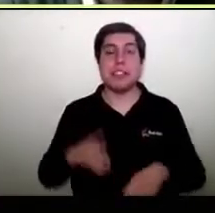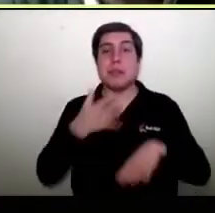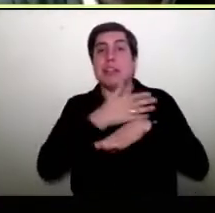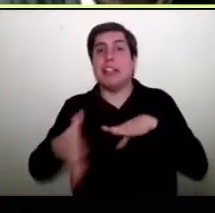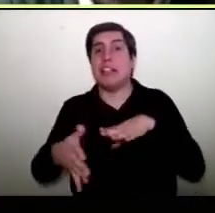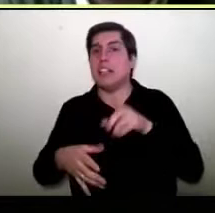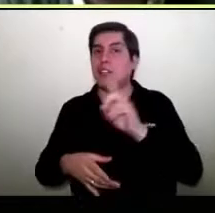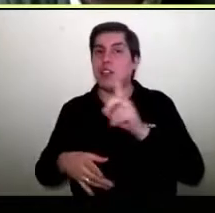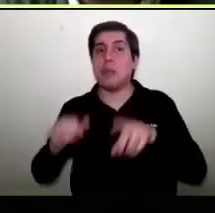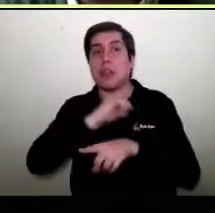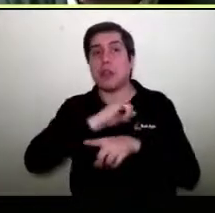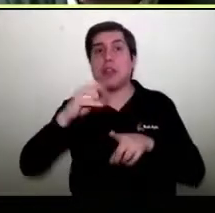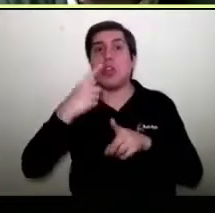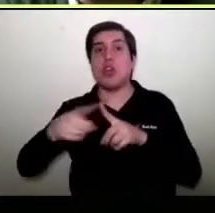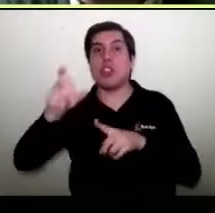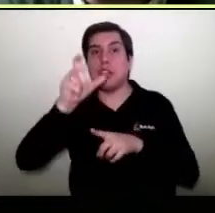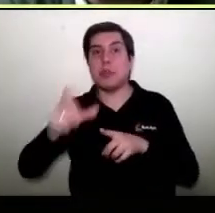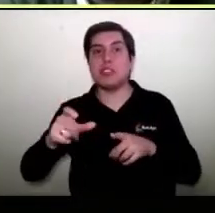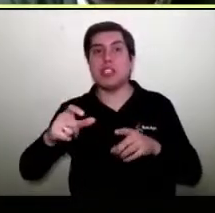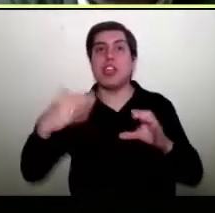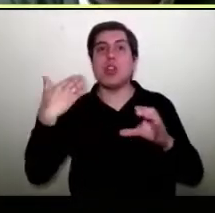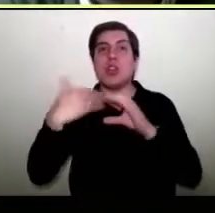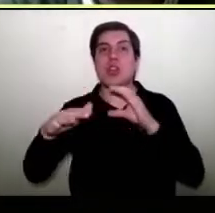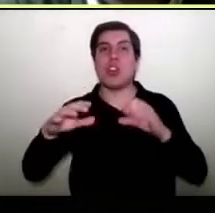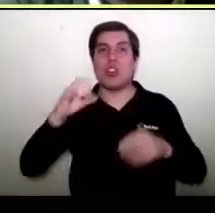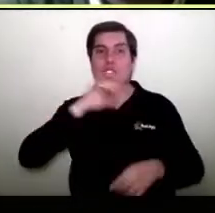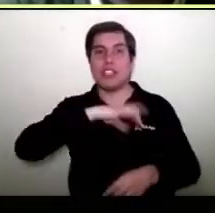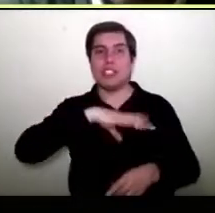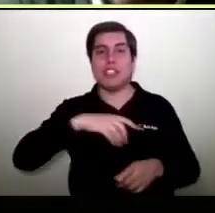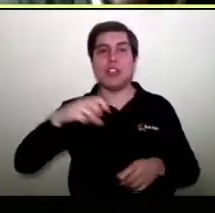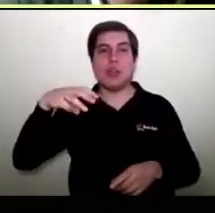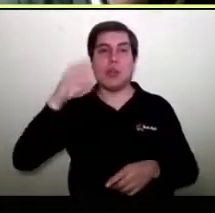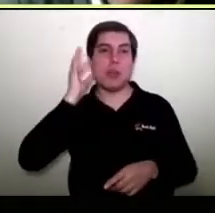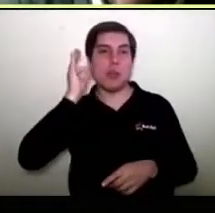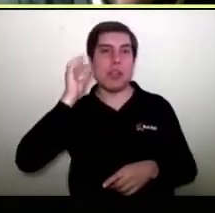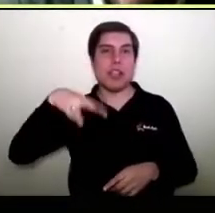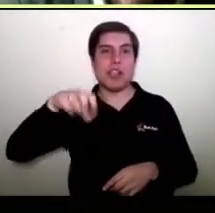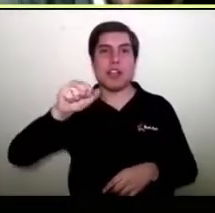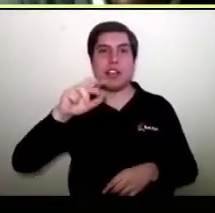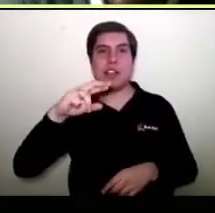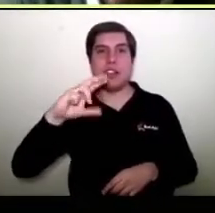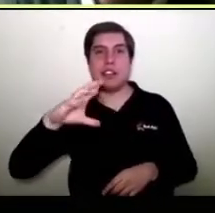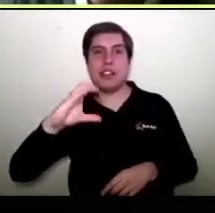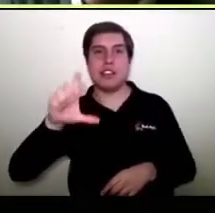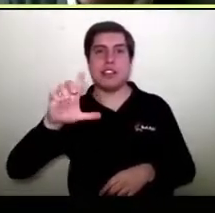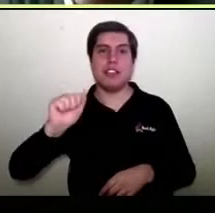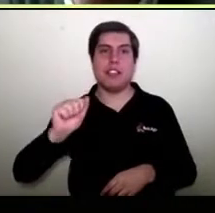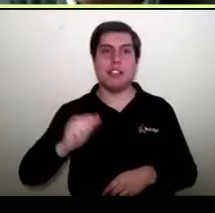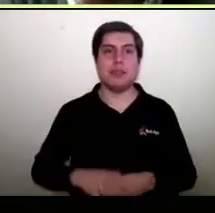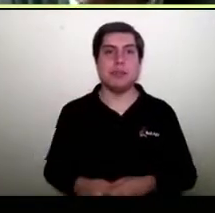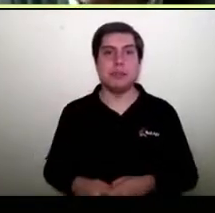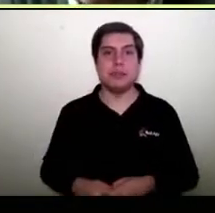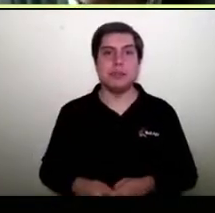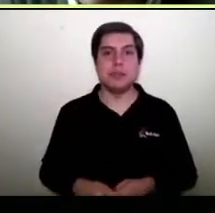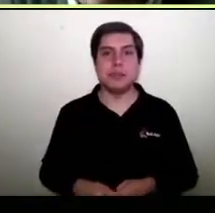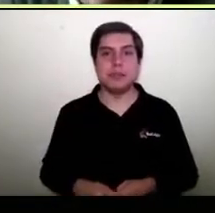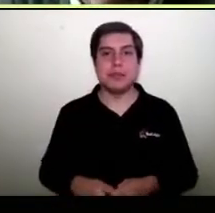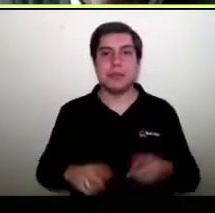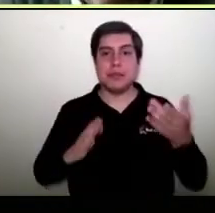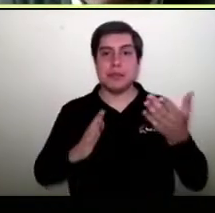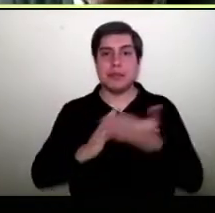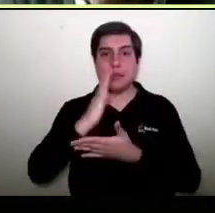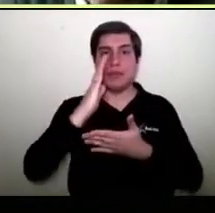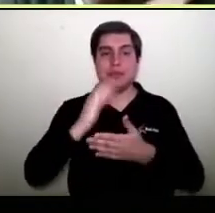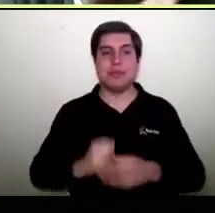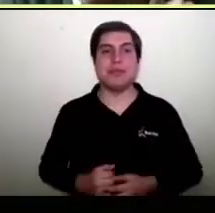porque después de nosotros viene Correo de Chile con Marcela Soto. Así que vamos adelante con esta primera respuesta.